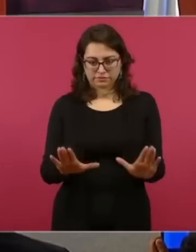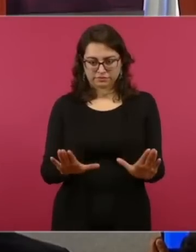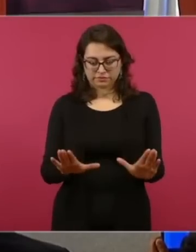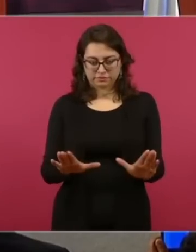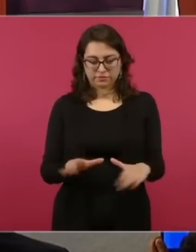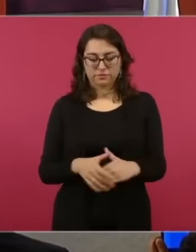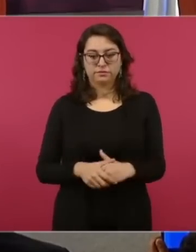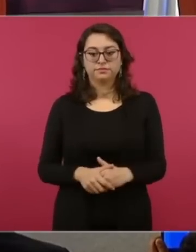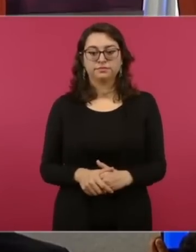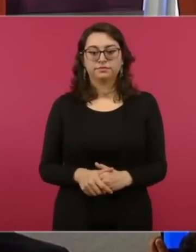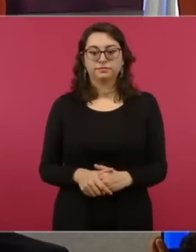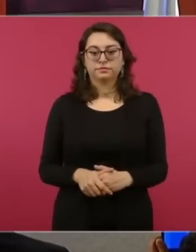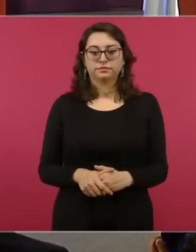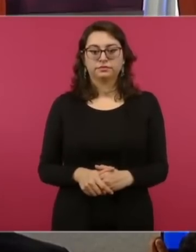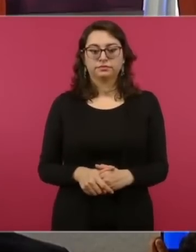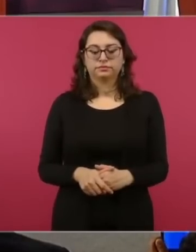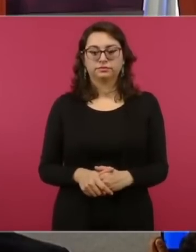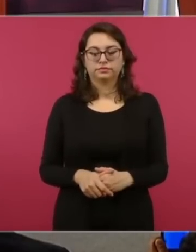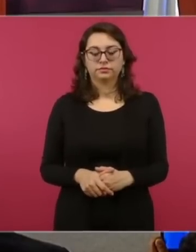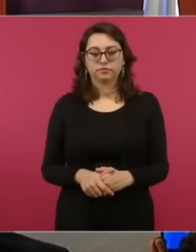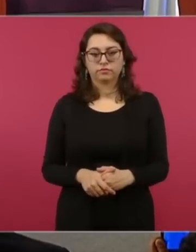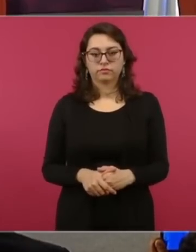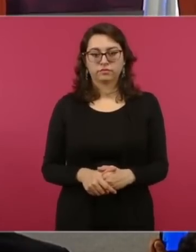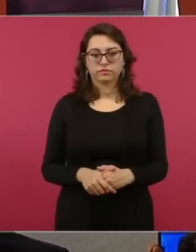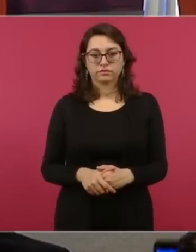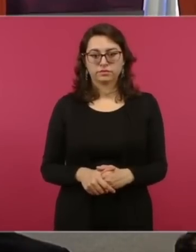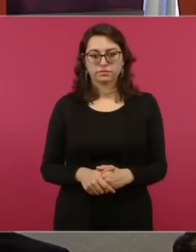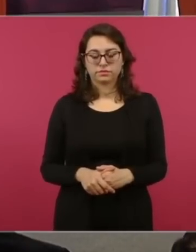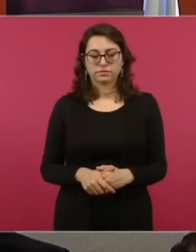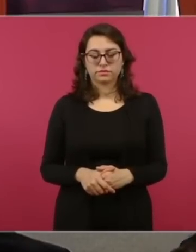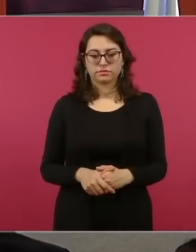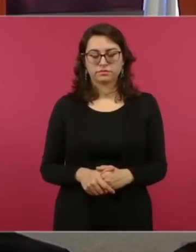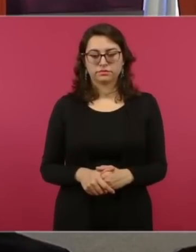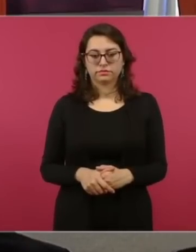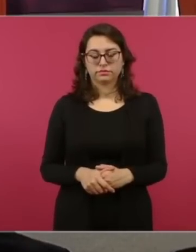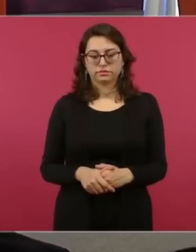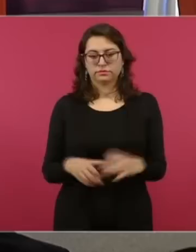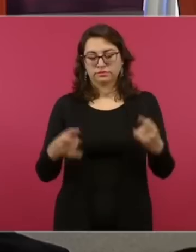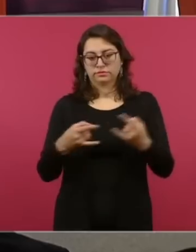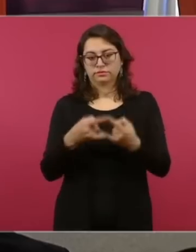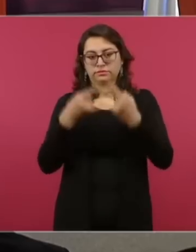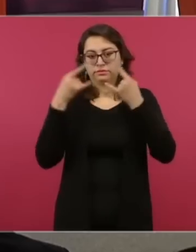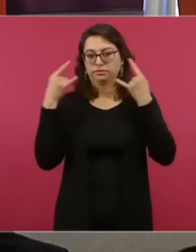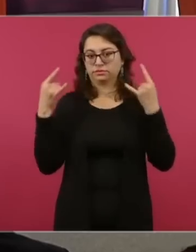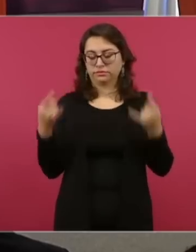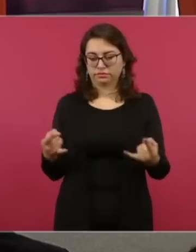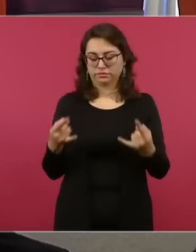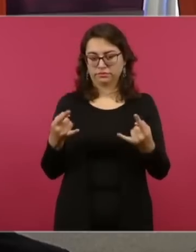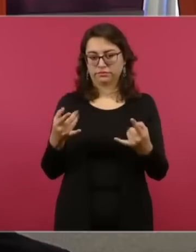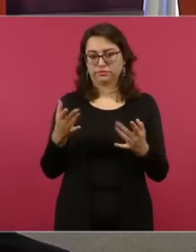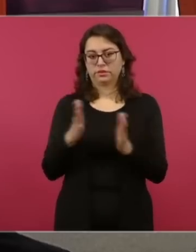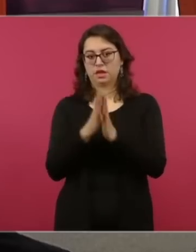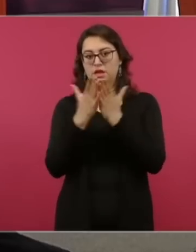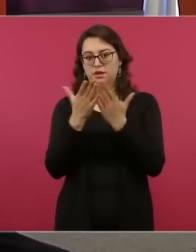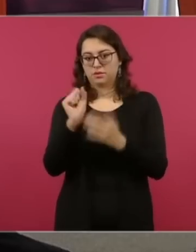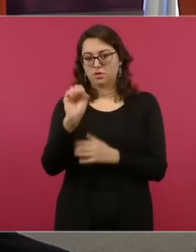Este fue el comité que se creó para la elaboración de los libros.